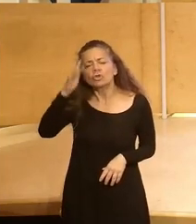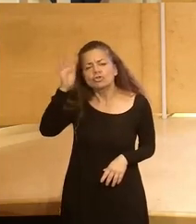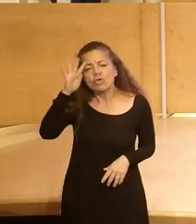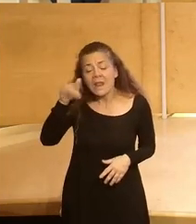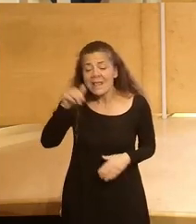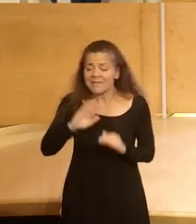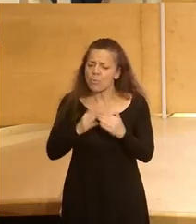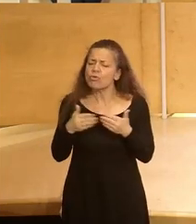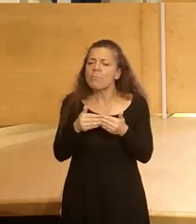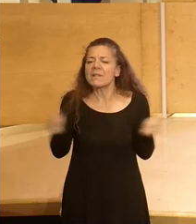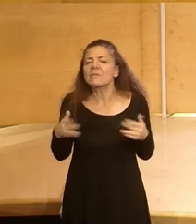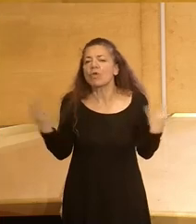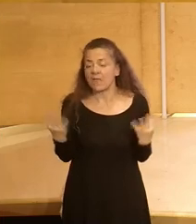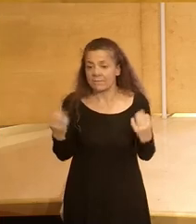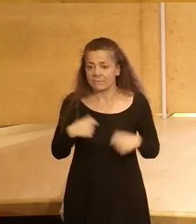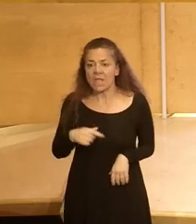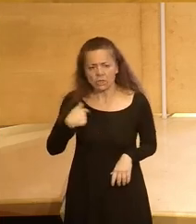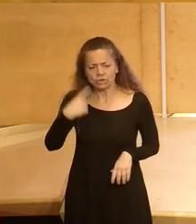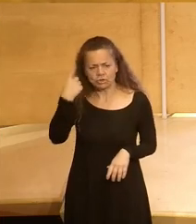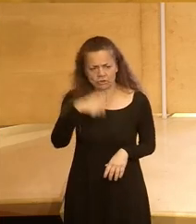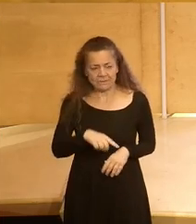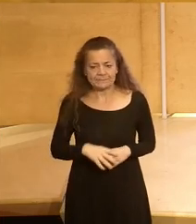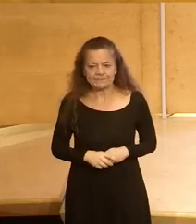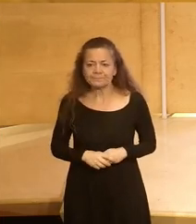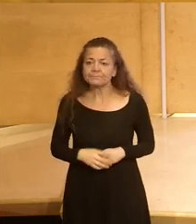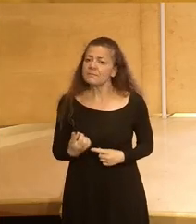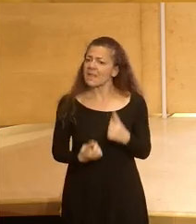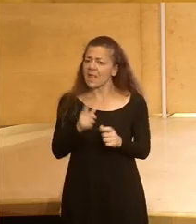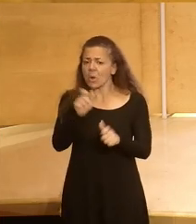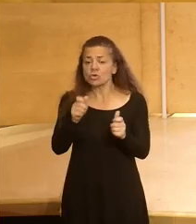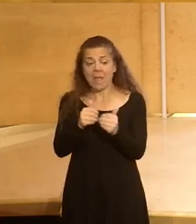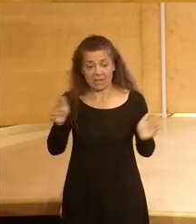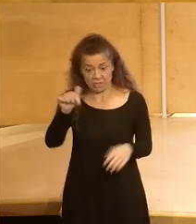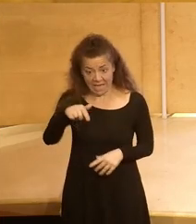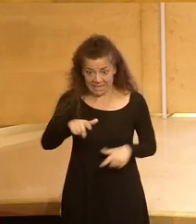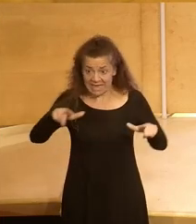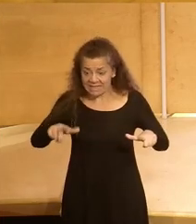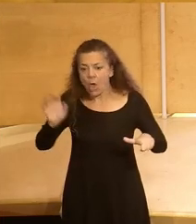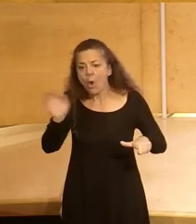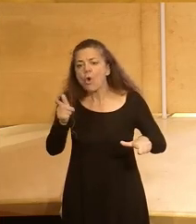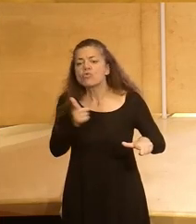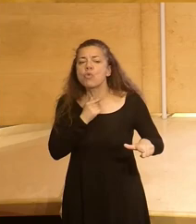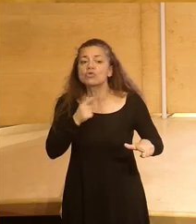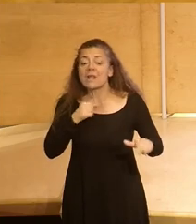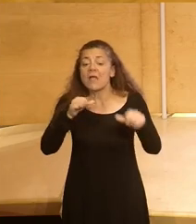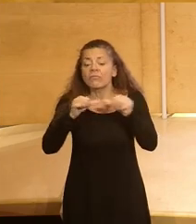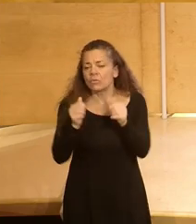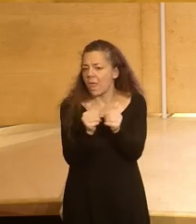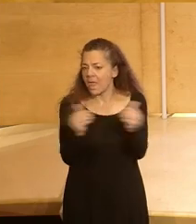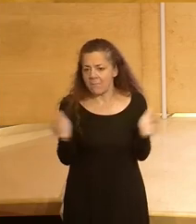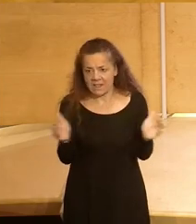mundo del emprendimiento y me consta que hay emprendedores en la sala o que les gustaría ser emprendedores en el futuro